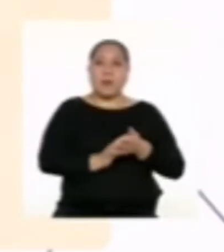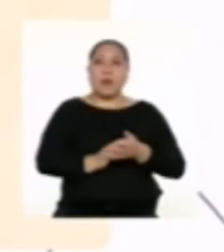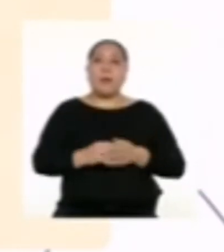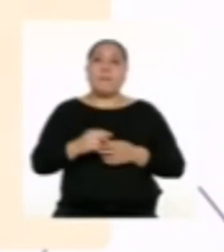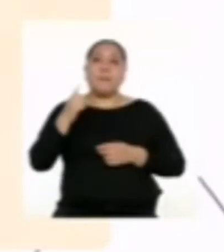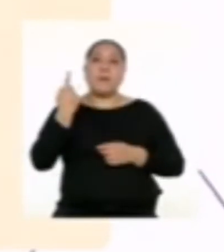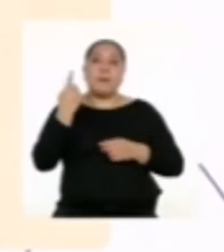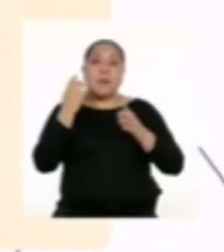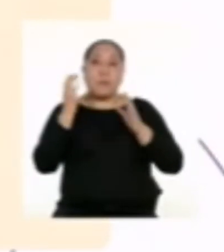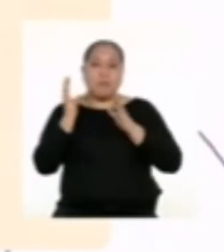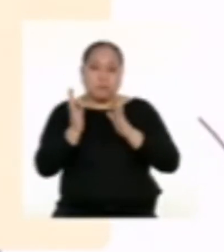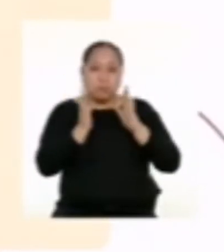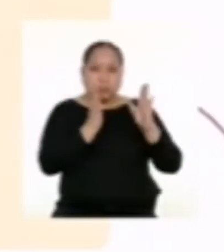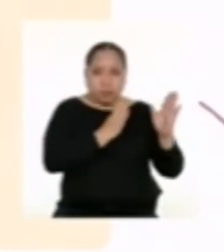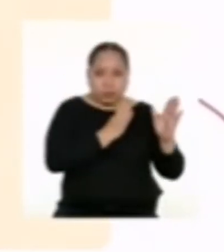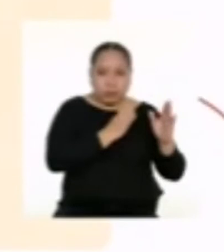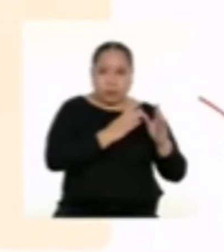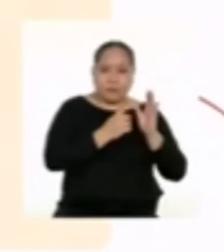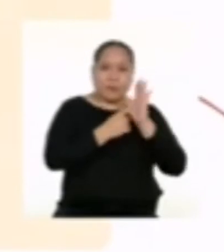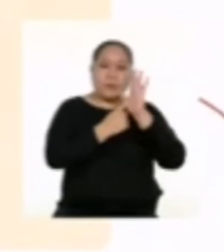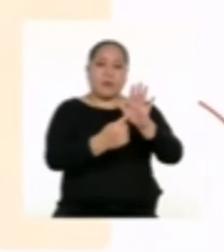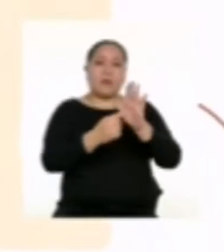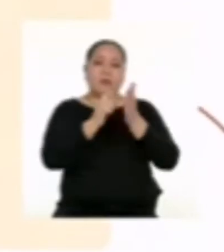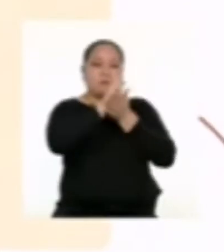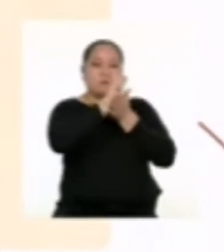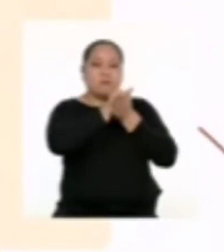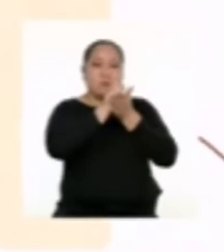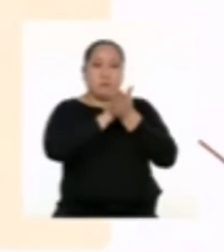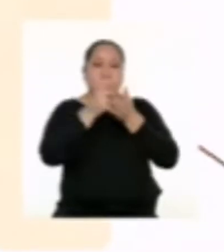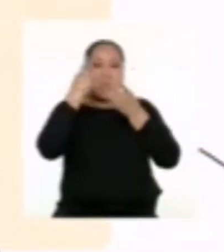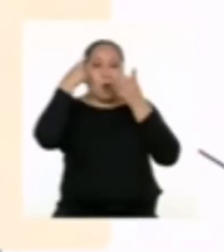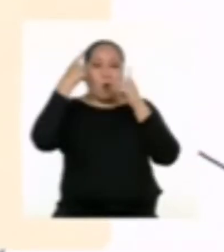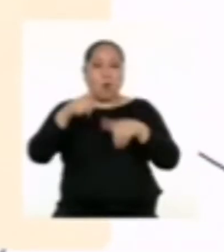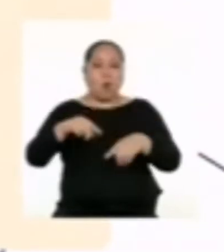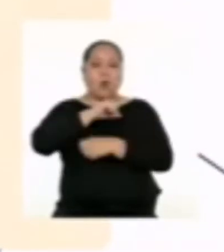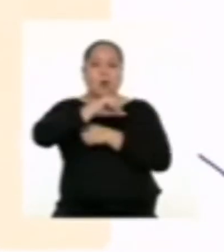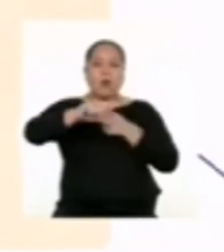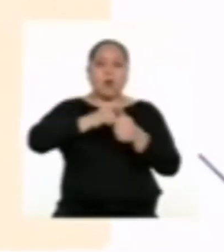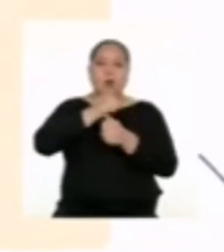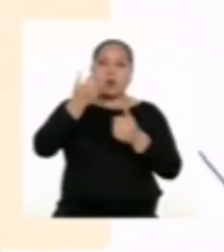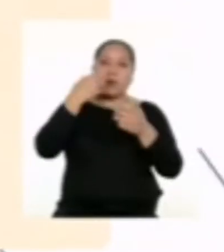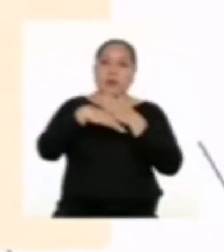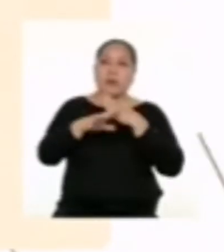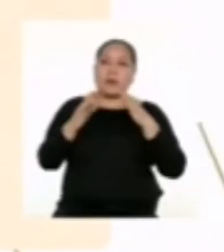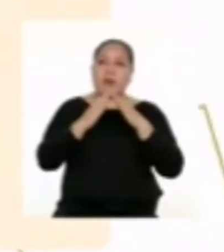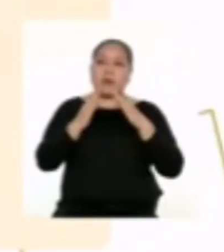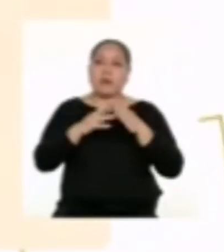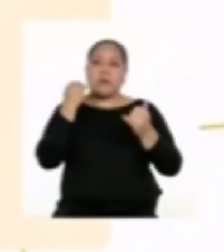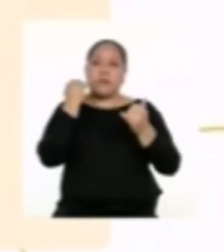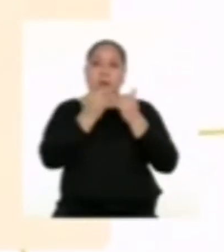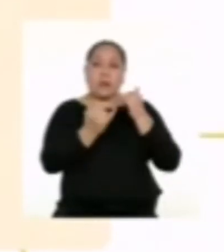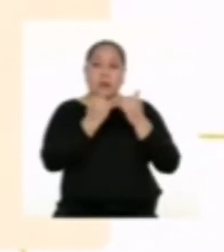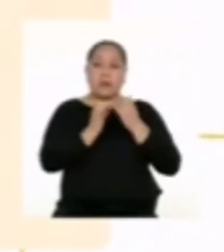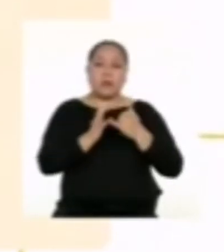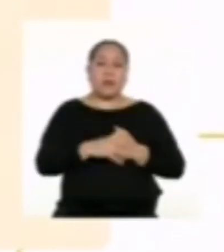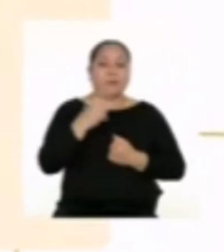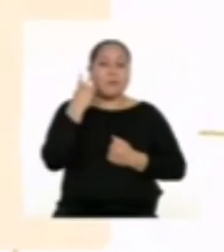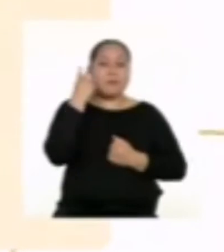presentaremos la primera versión del texto como acuerdos de convivencia en el hogar. Y, finalmente,